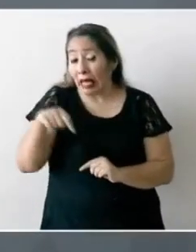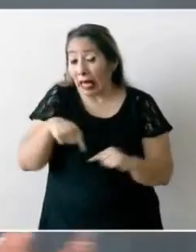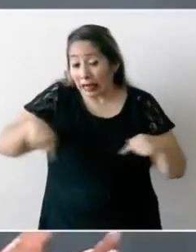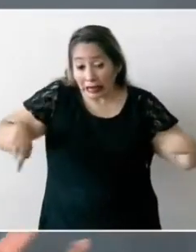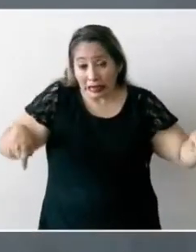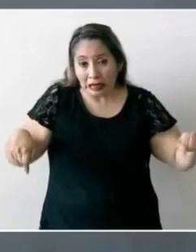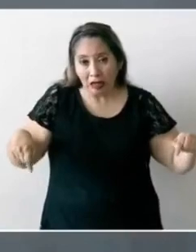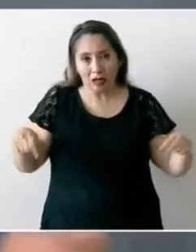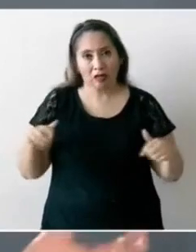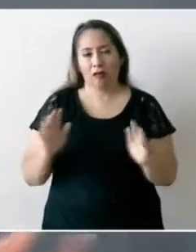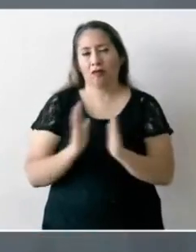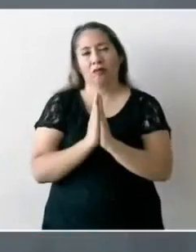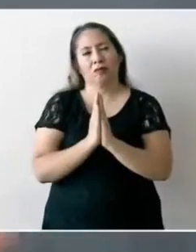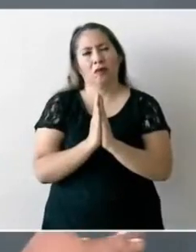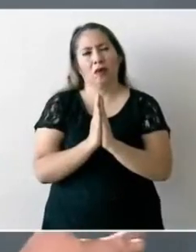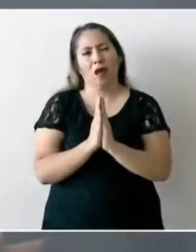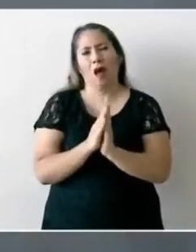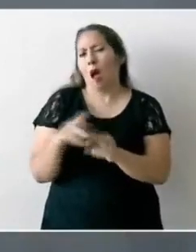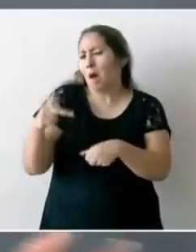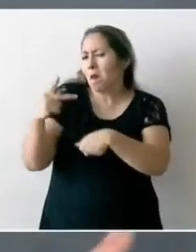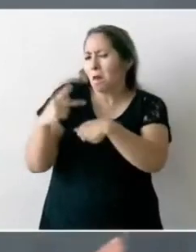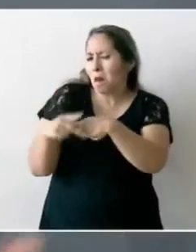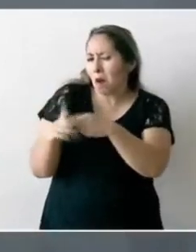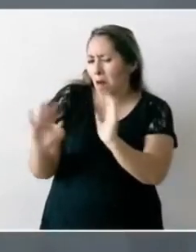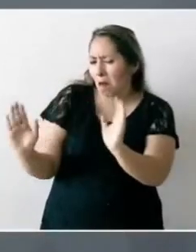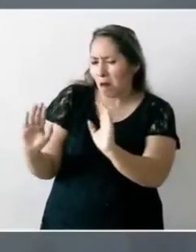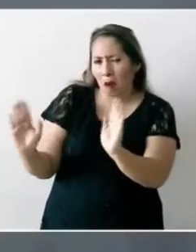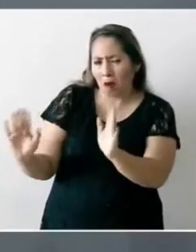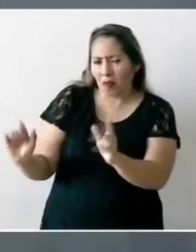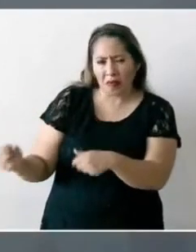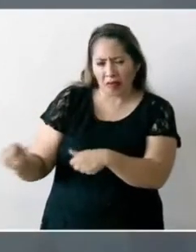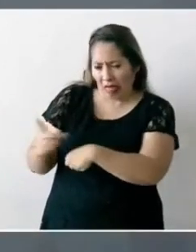no se perjudica a nadie